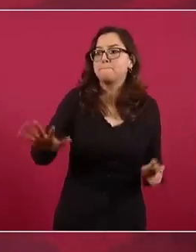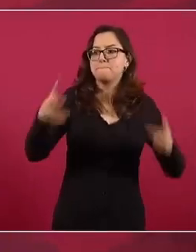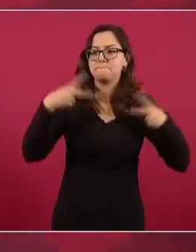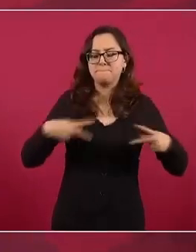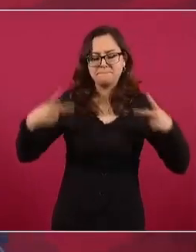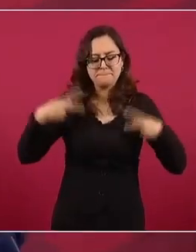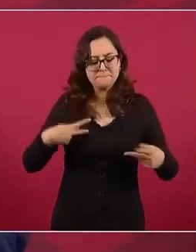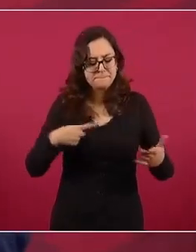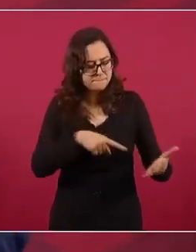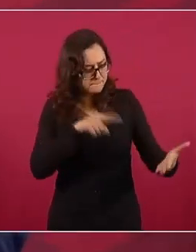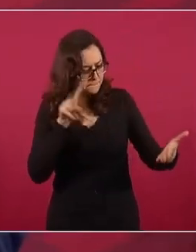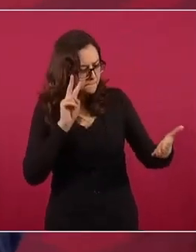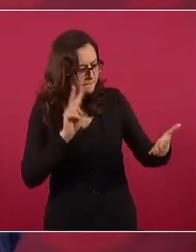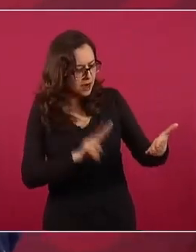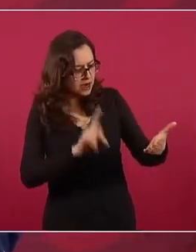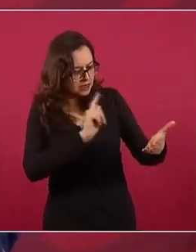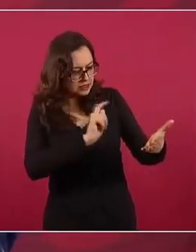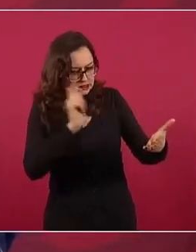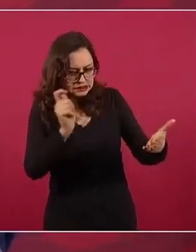de los 30